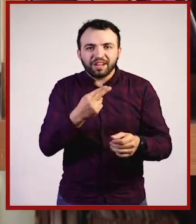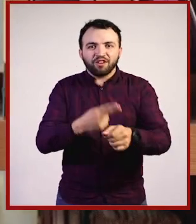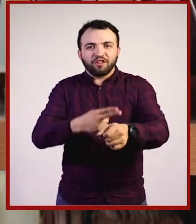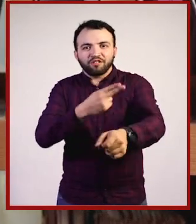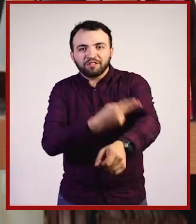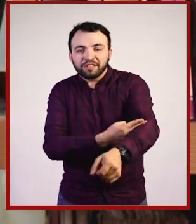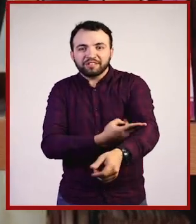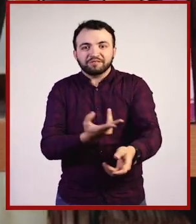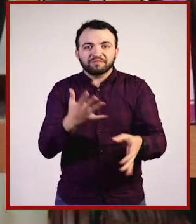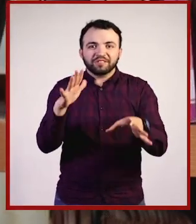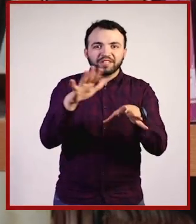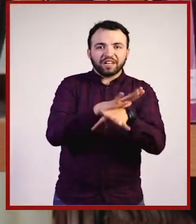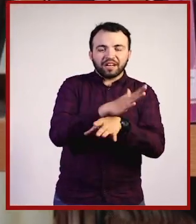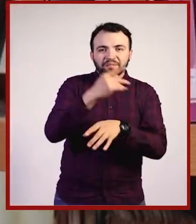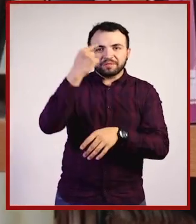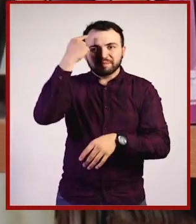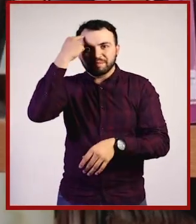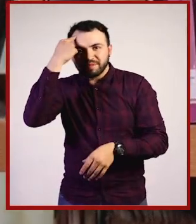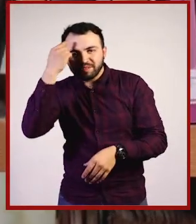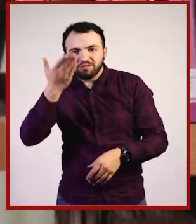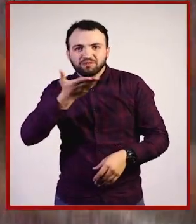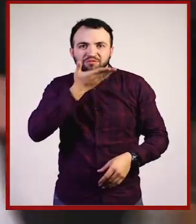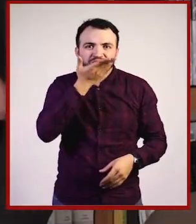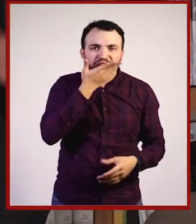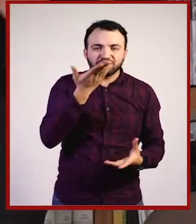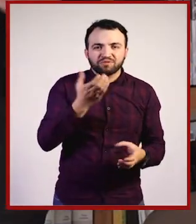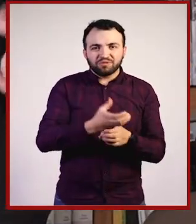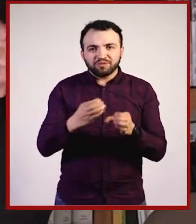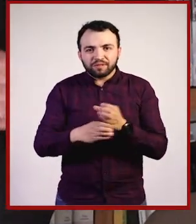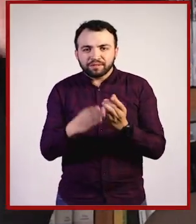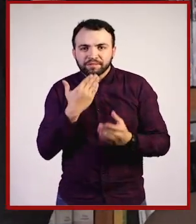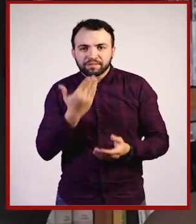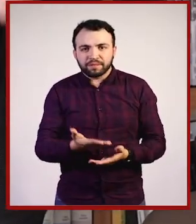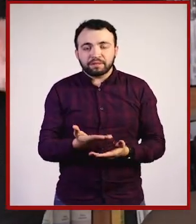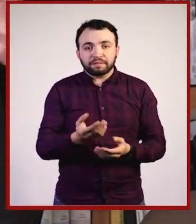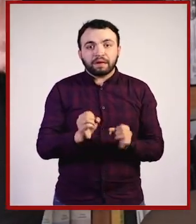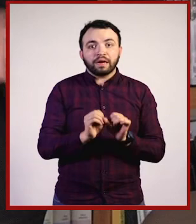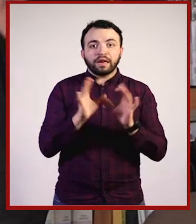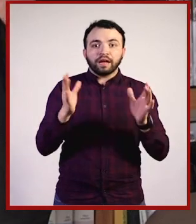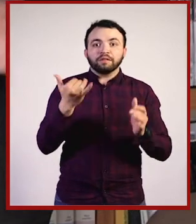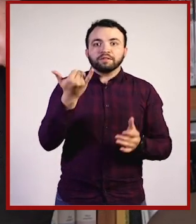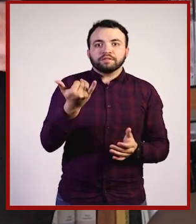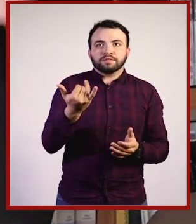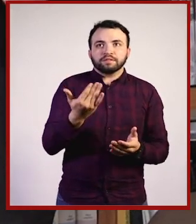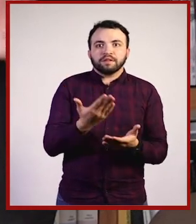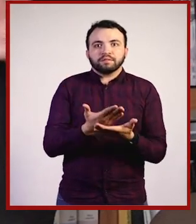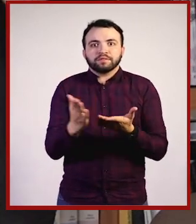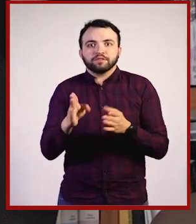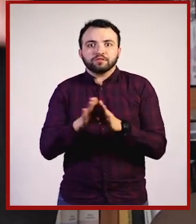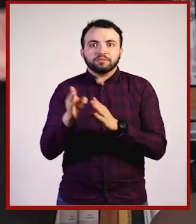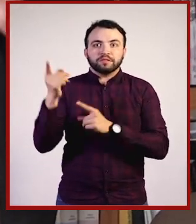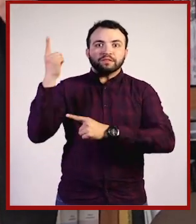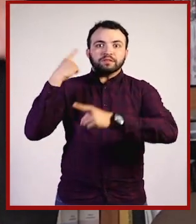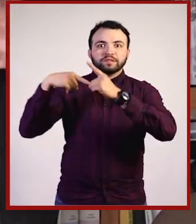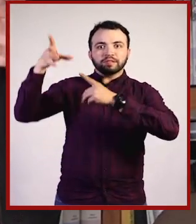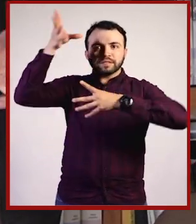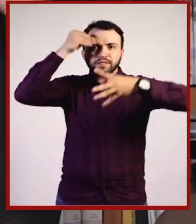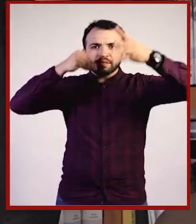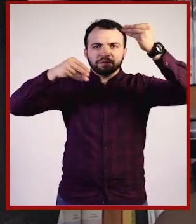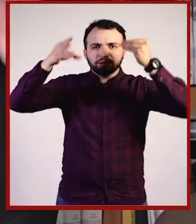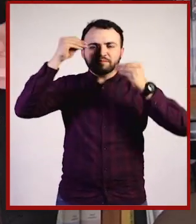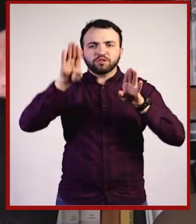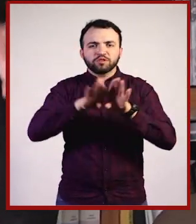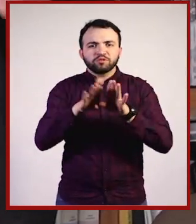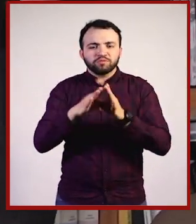un cambio de actitud, de pensamiento y de costumbres. Claro. Y de paradigmas que nos llevan hacia una convivencia social